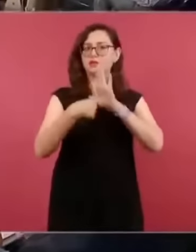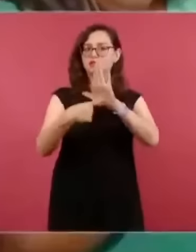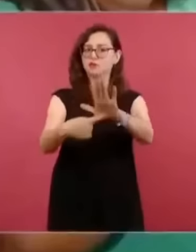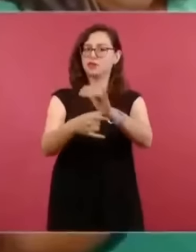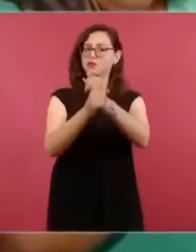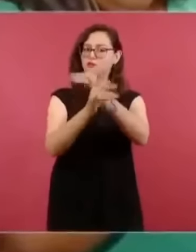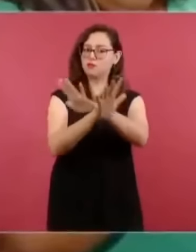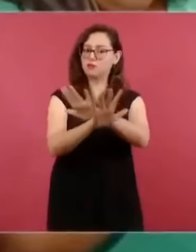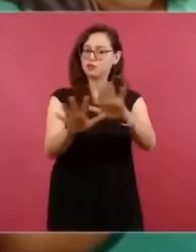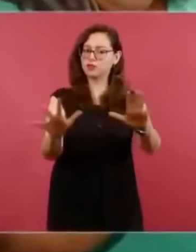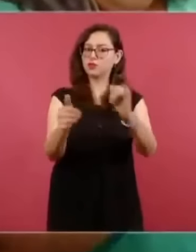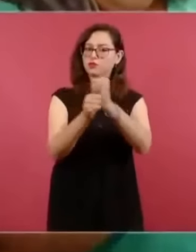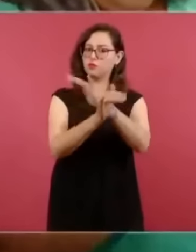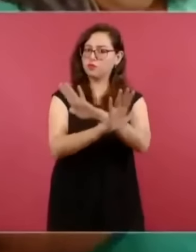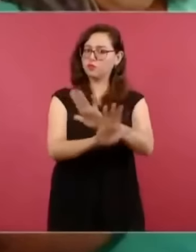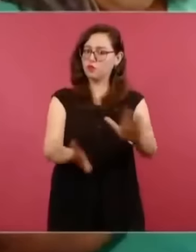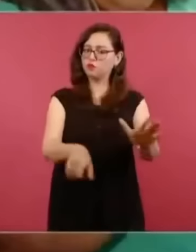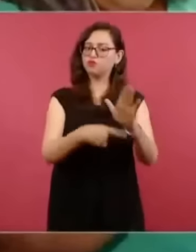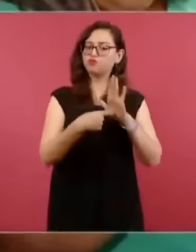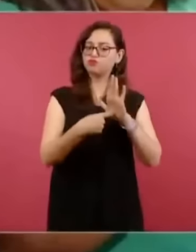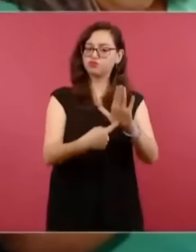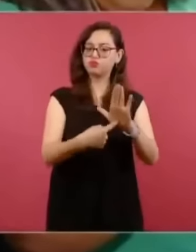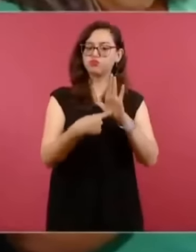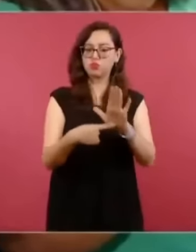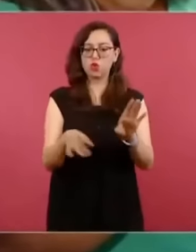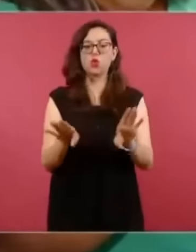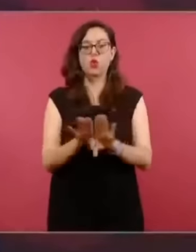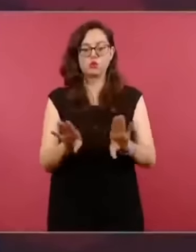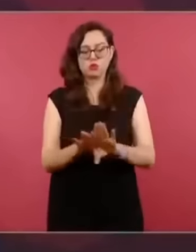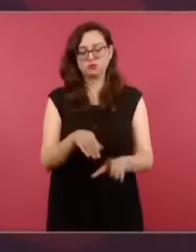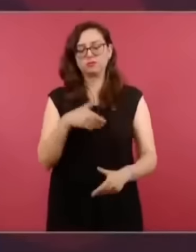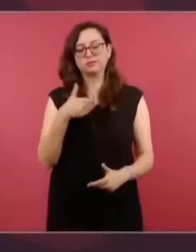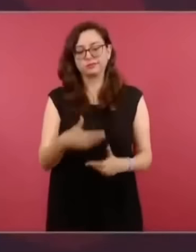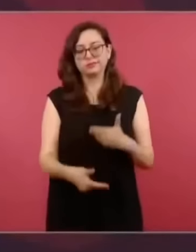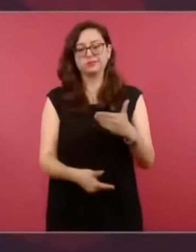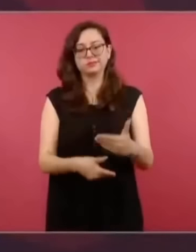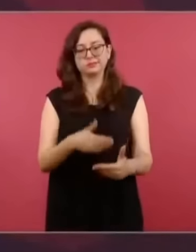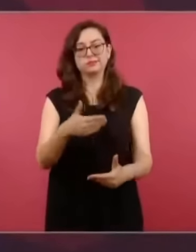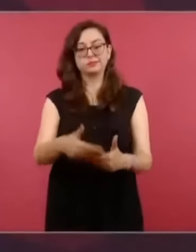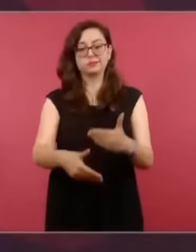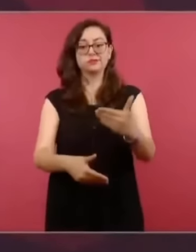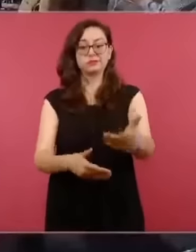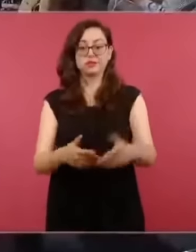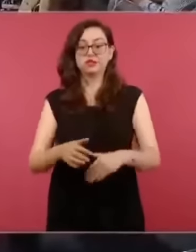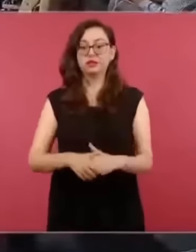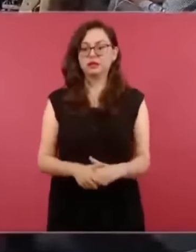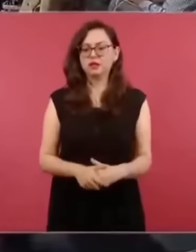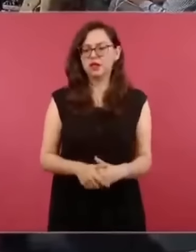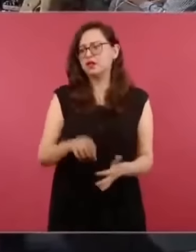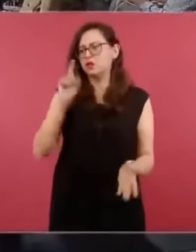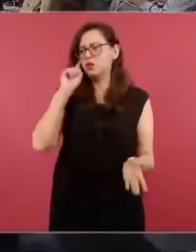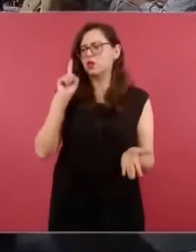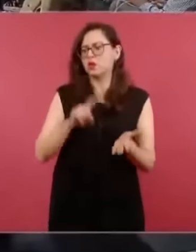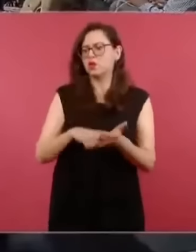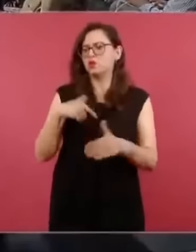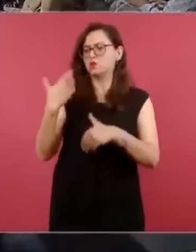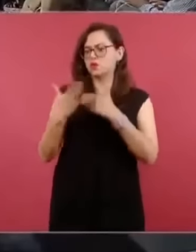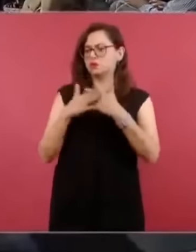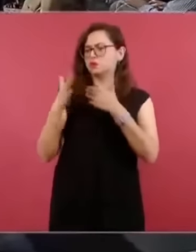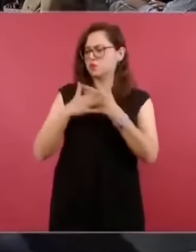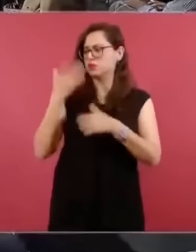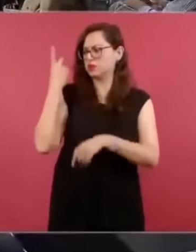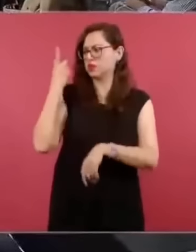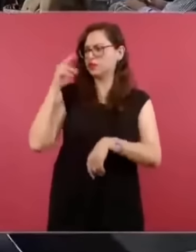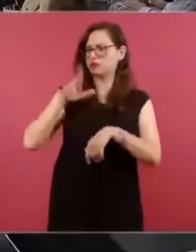de cómo van las cosas de repente a lo mejor va a venir el director de Pemex